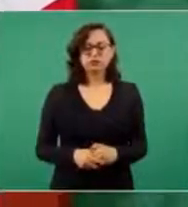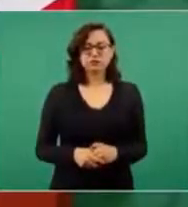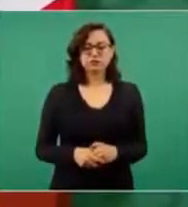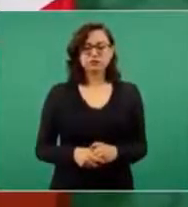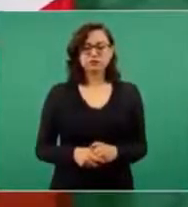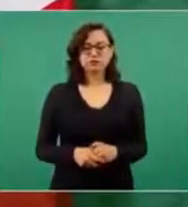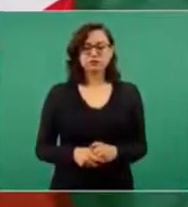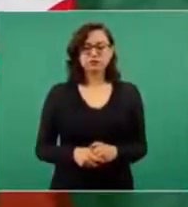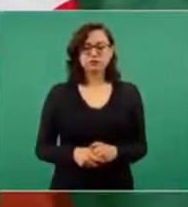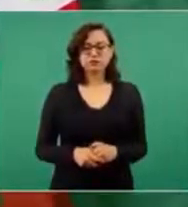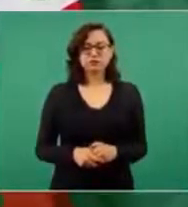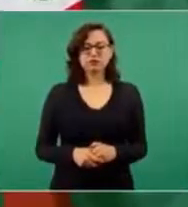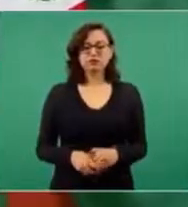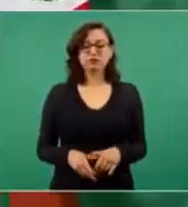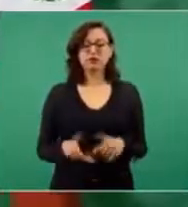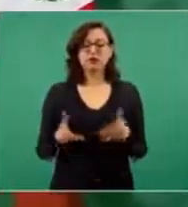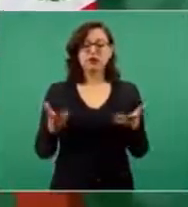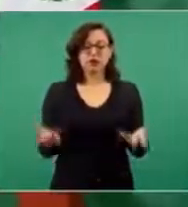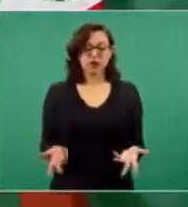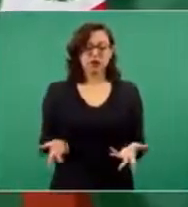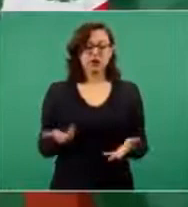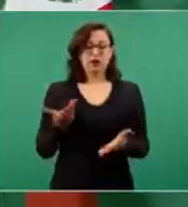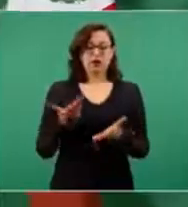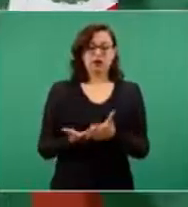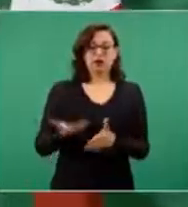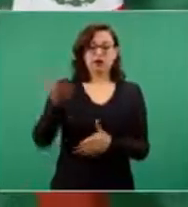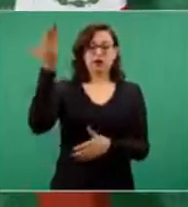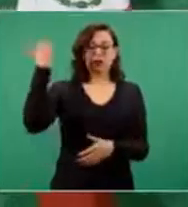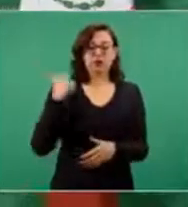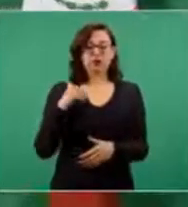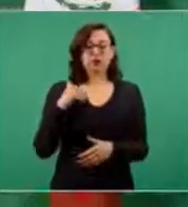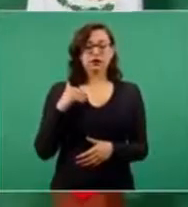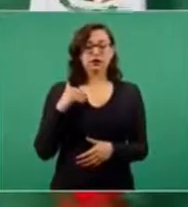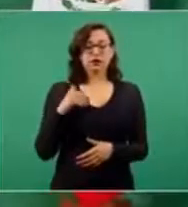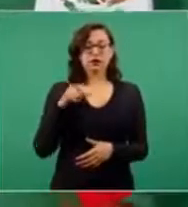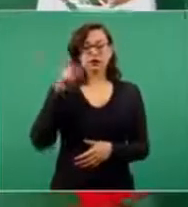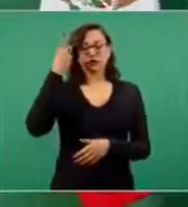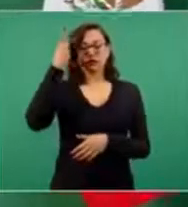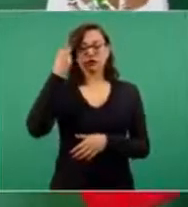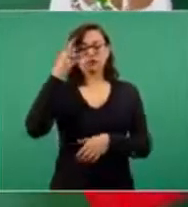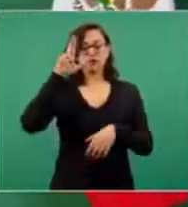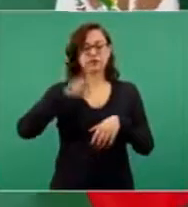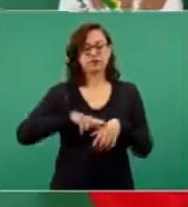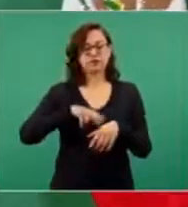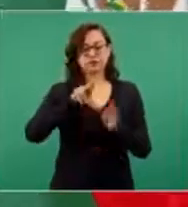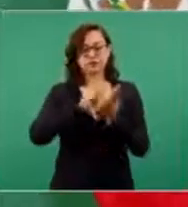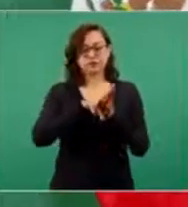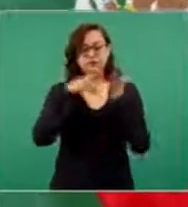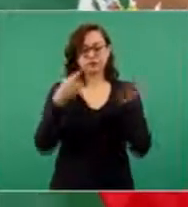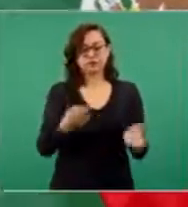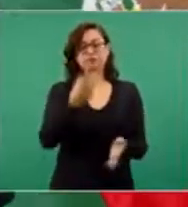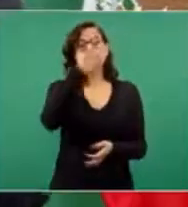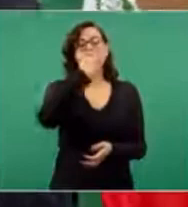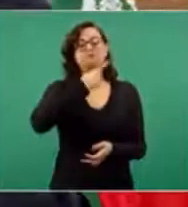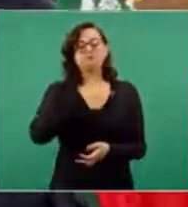Entonces, la primera vez fue cuando me dice el director de la revista de que el